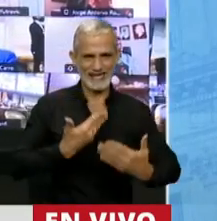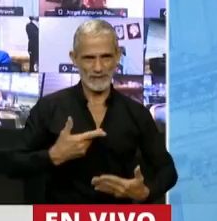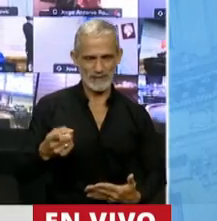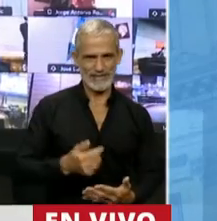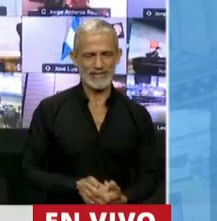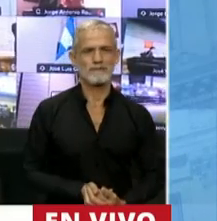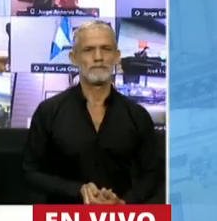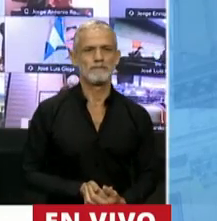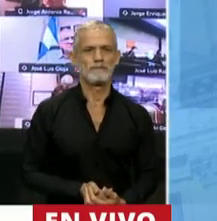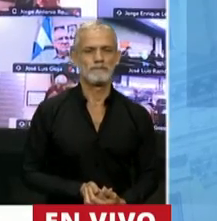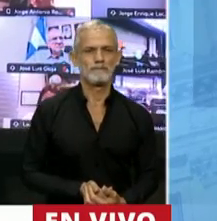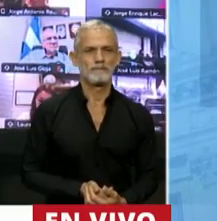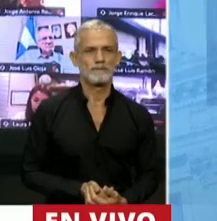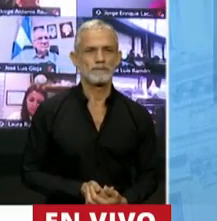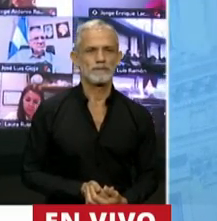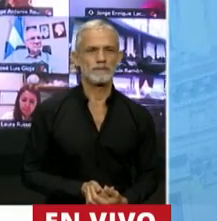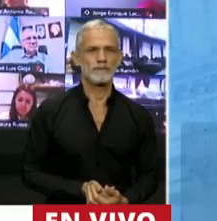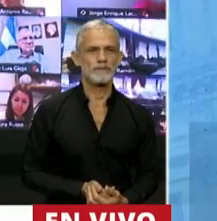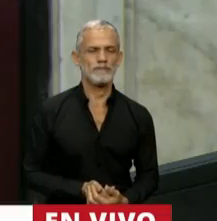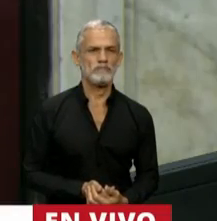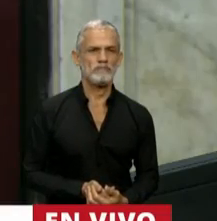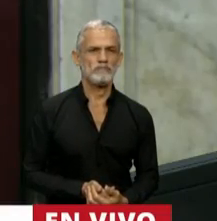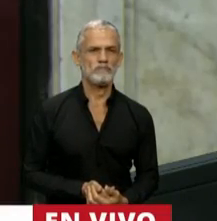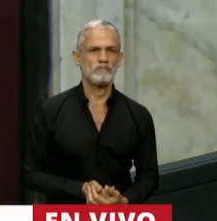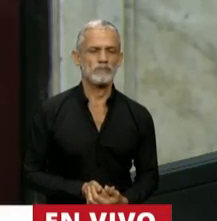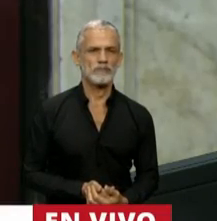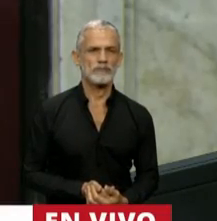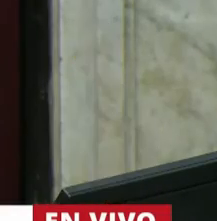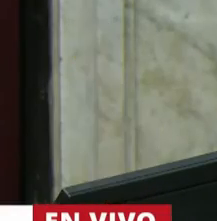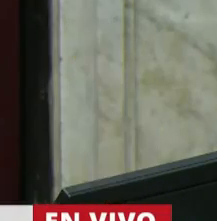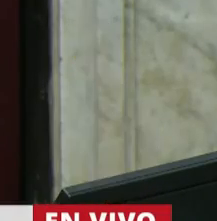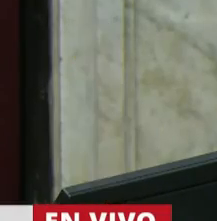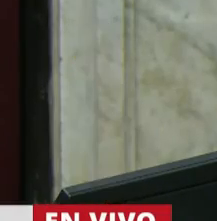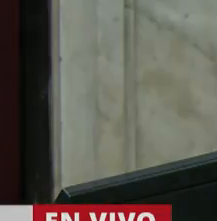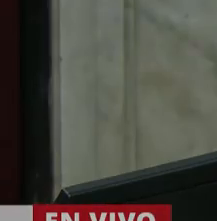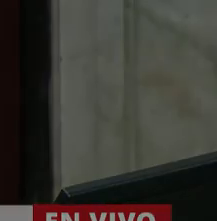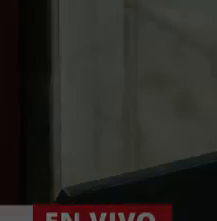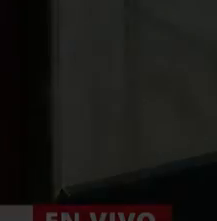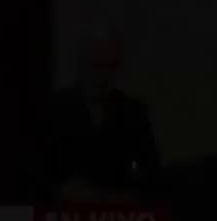Presidente. Muchas gracias, diputada Carrizo.